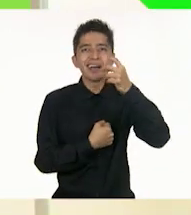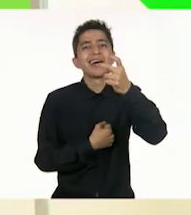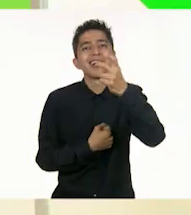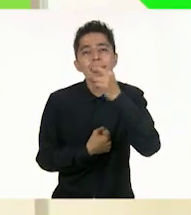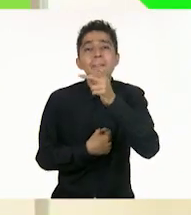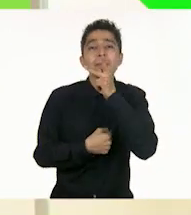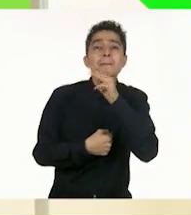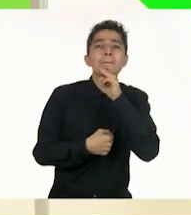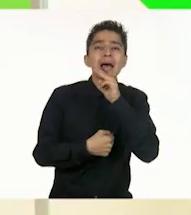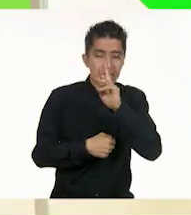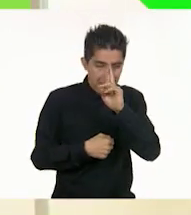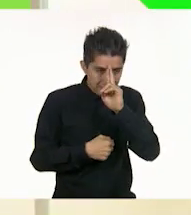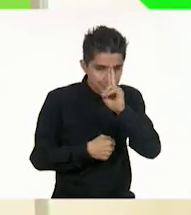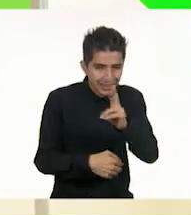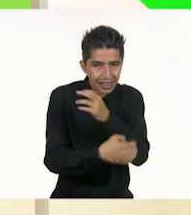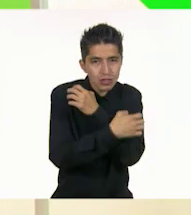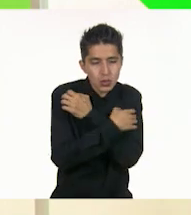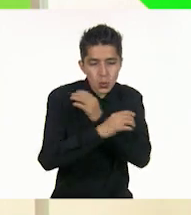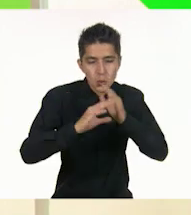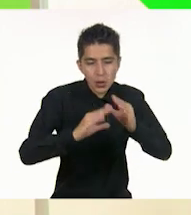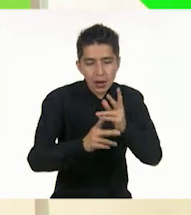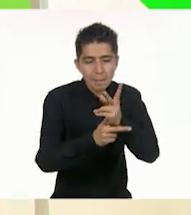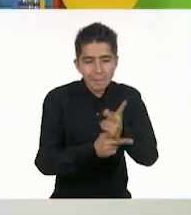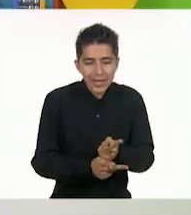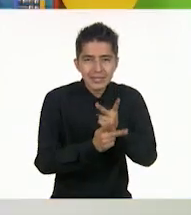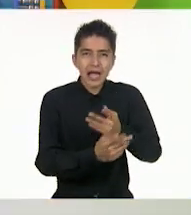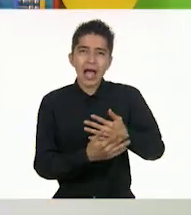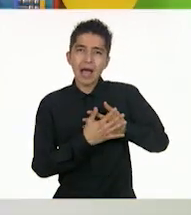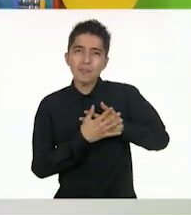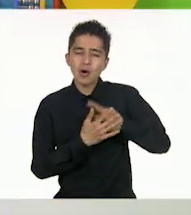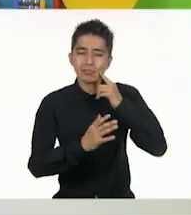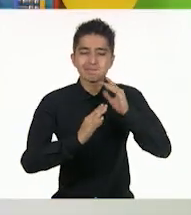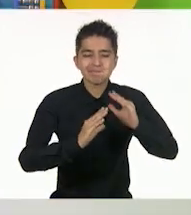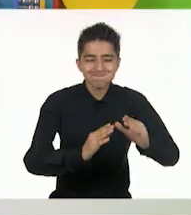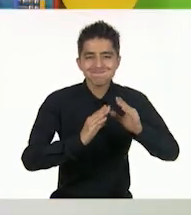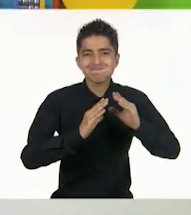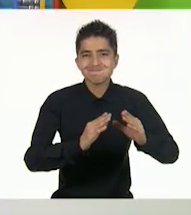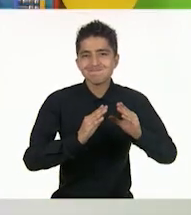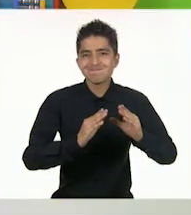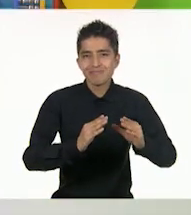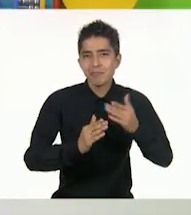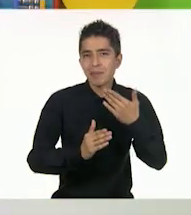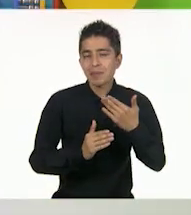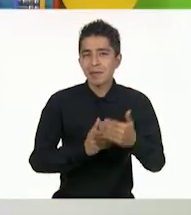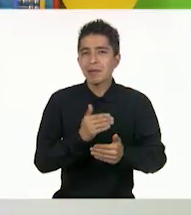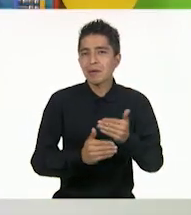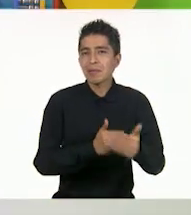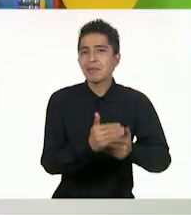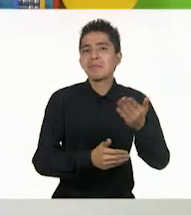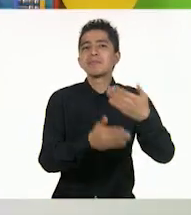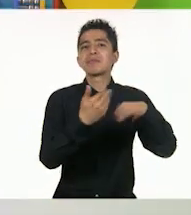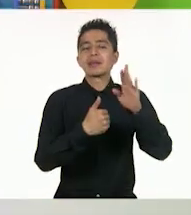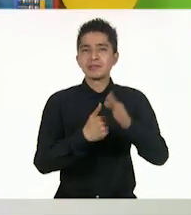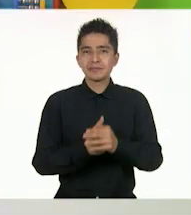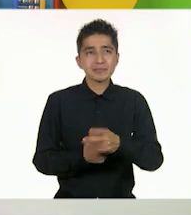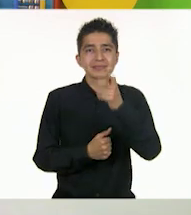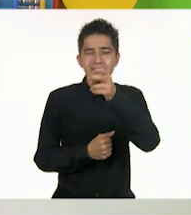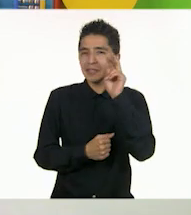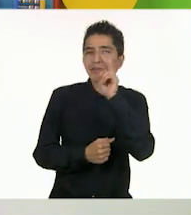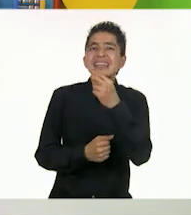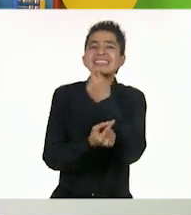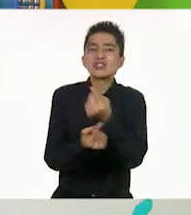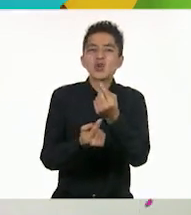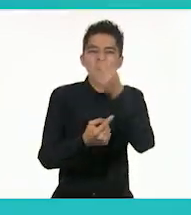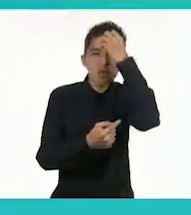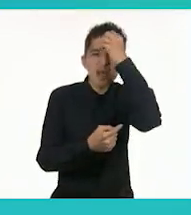educar con respeto, paciencia y amor. Mira, esto piensan Jesús Dionisio y Alison Melina al respecto.